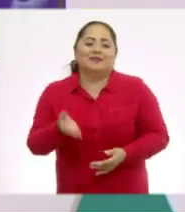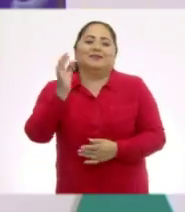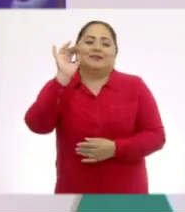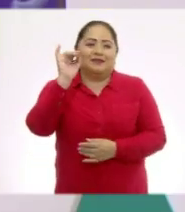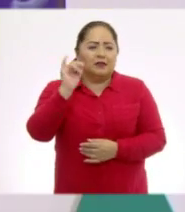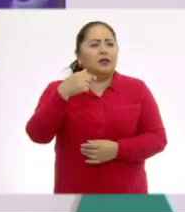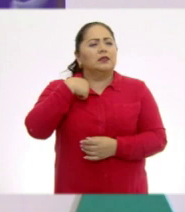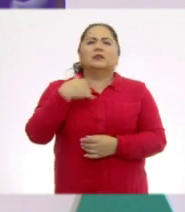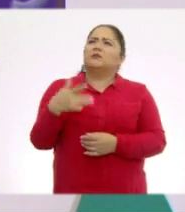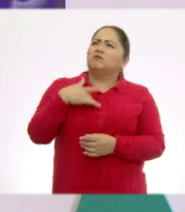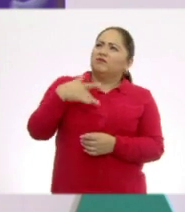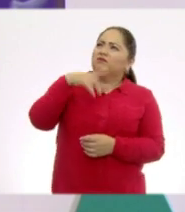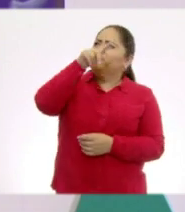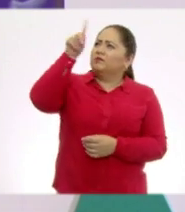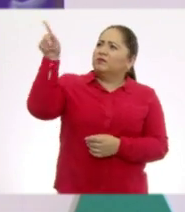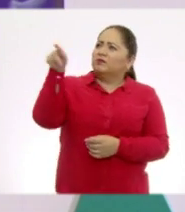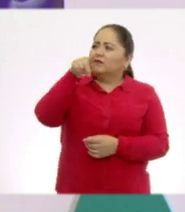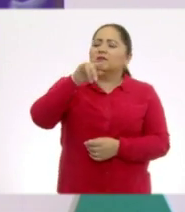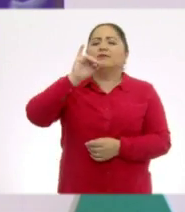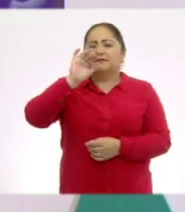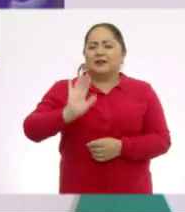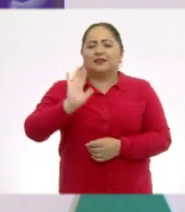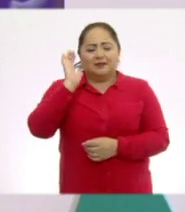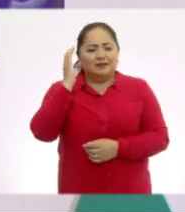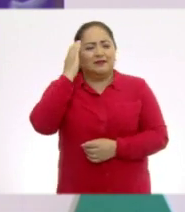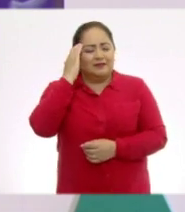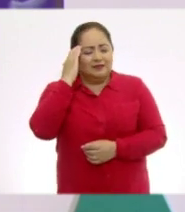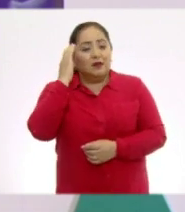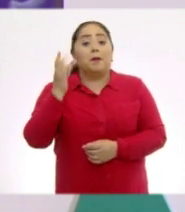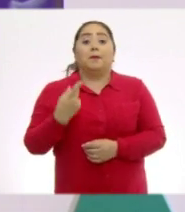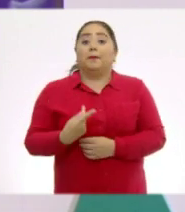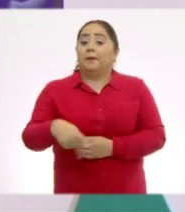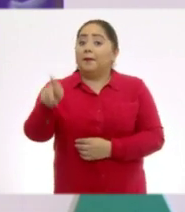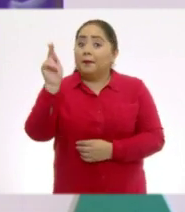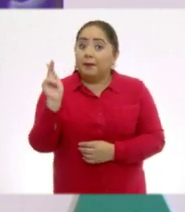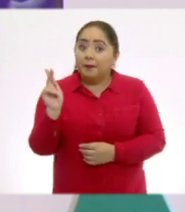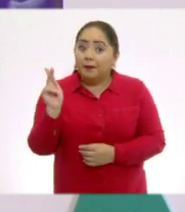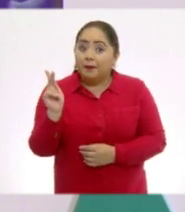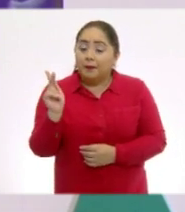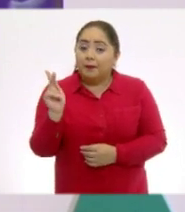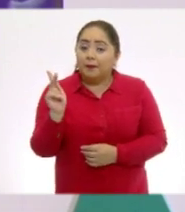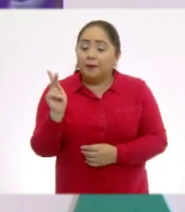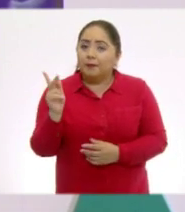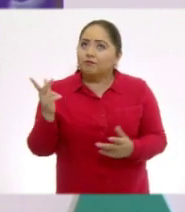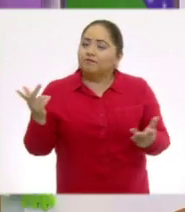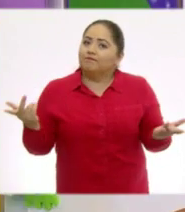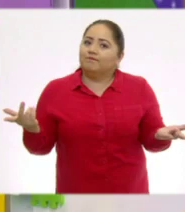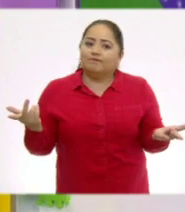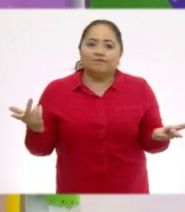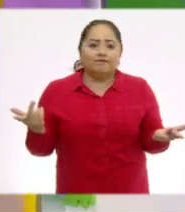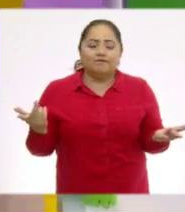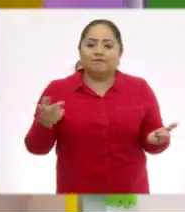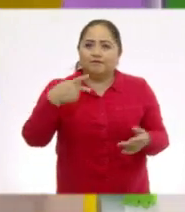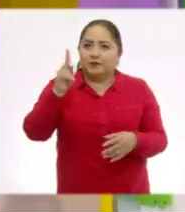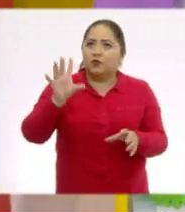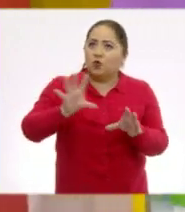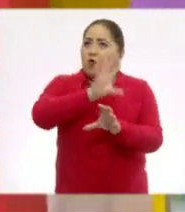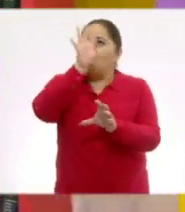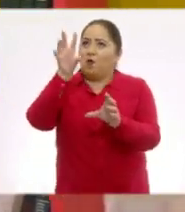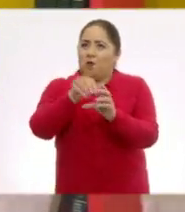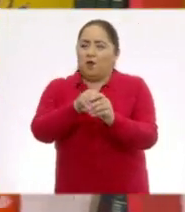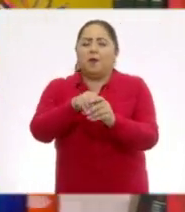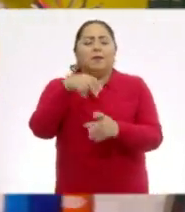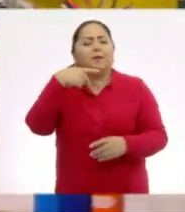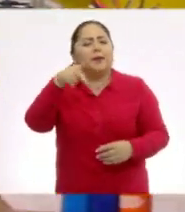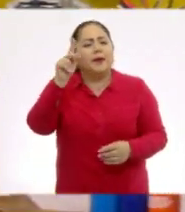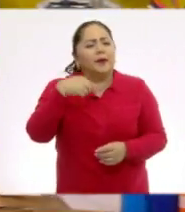Con razón yo decía que esa figura me parecía muy conocida. Pero está completa. Y